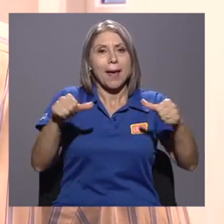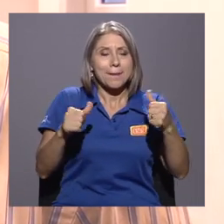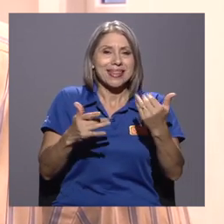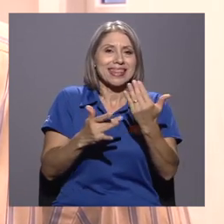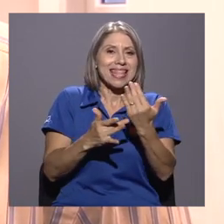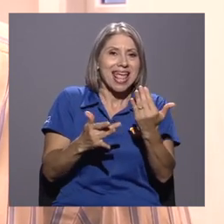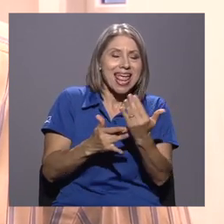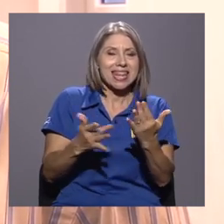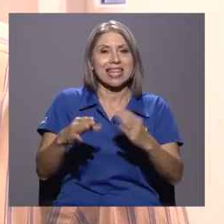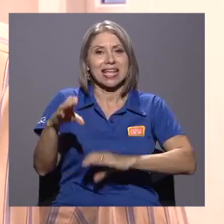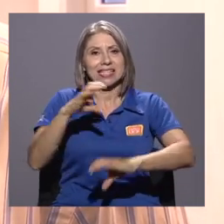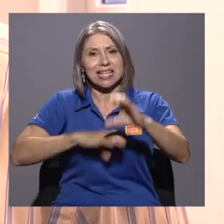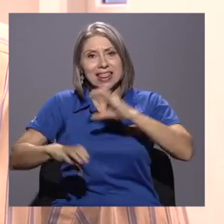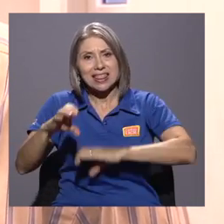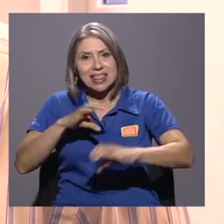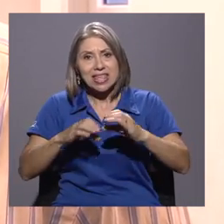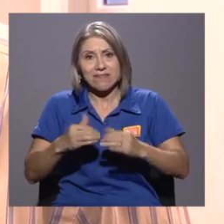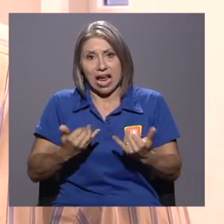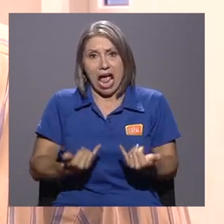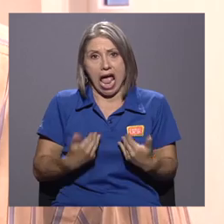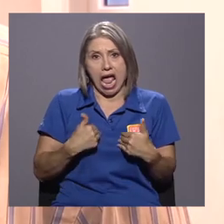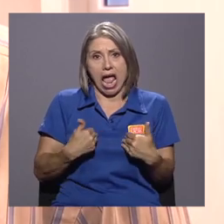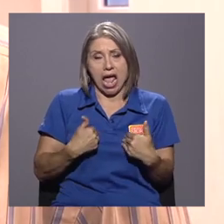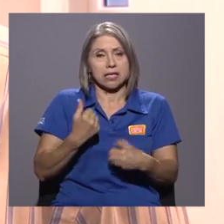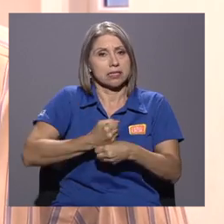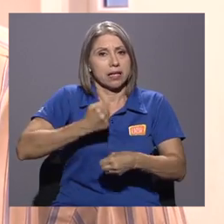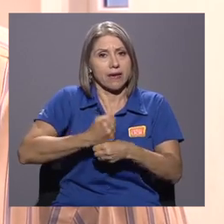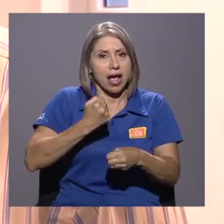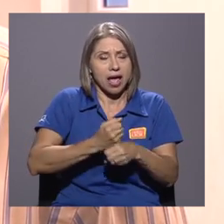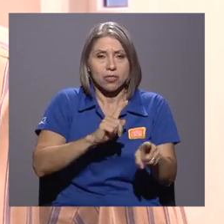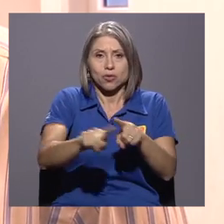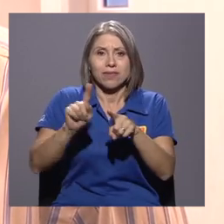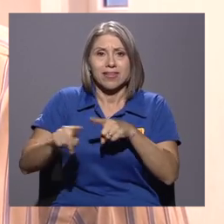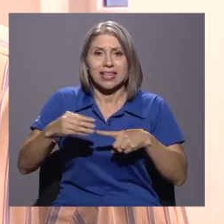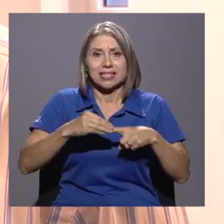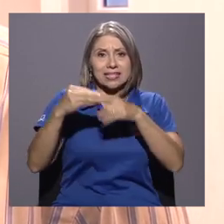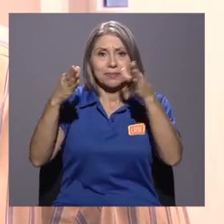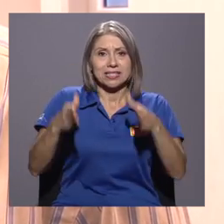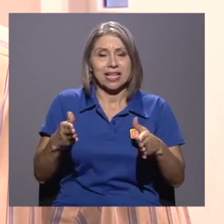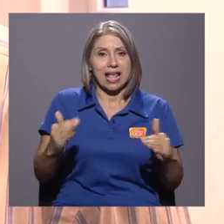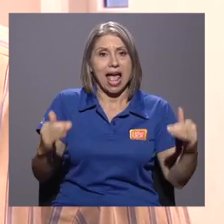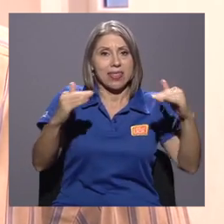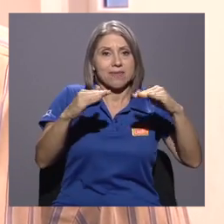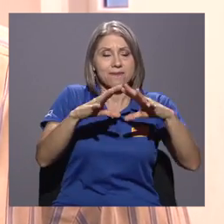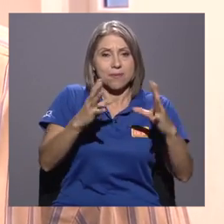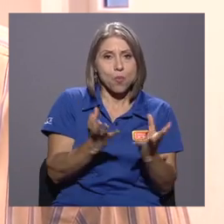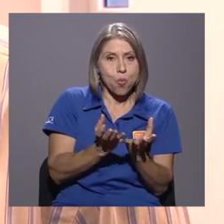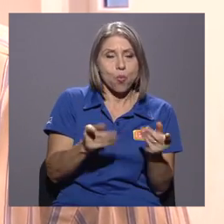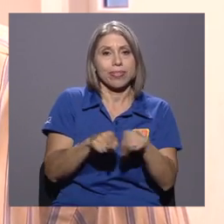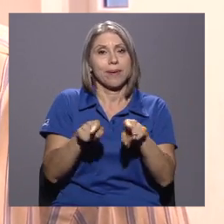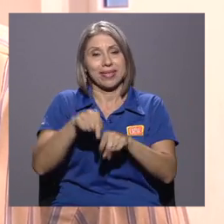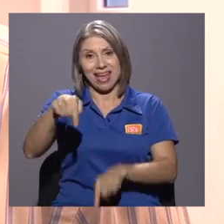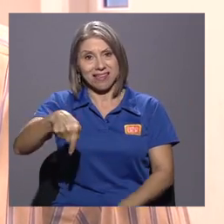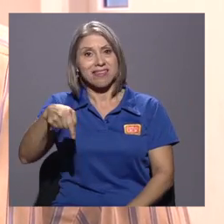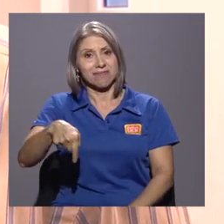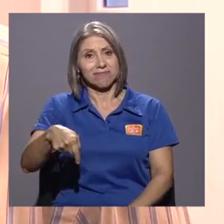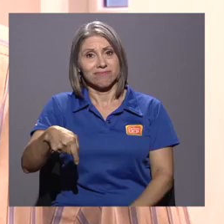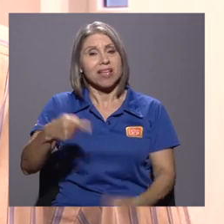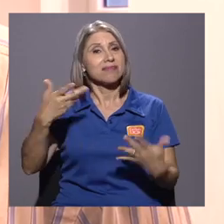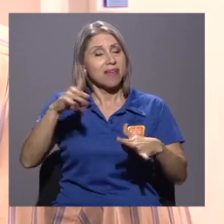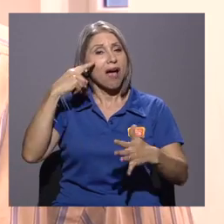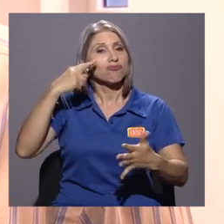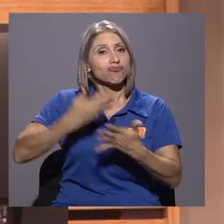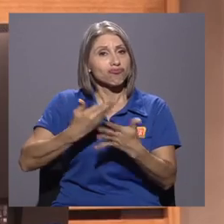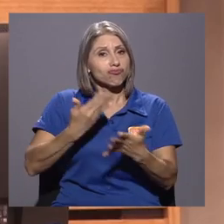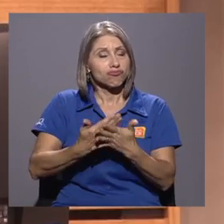que existe, que se está trabajando por diferentes especialistas, tanto en el mundo como aquí. Realmente en este espacio se evidenció que